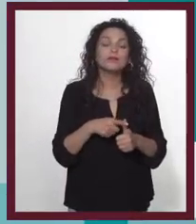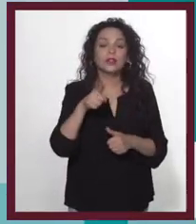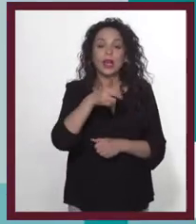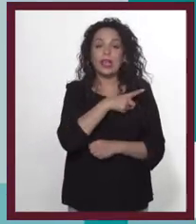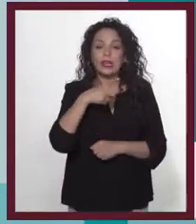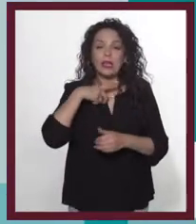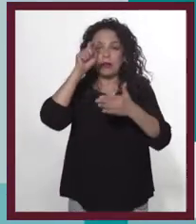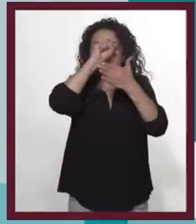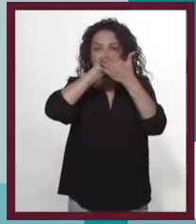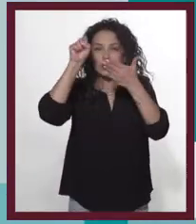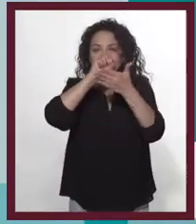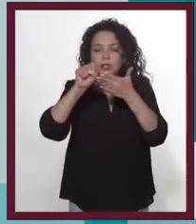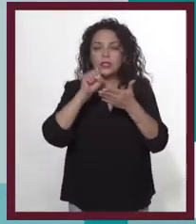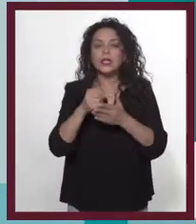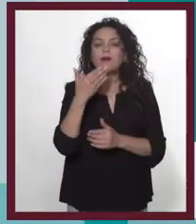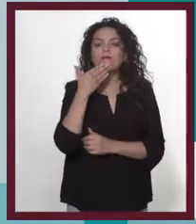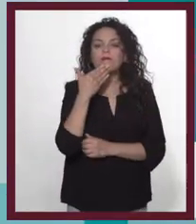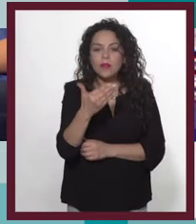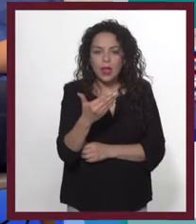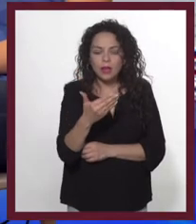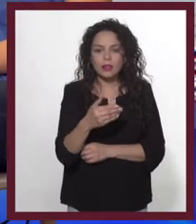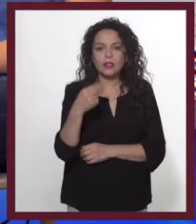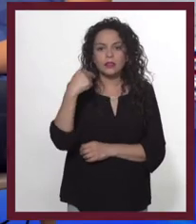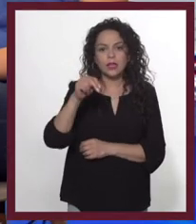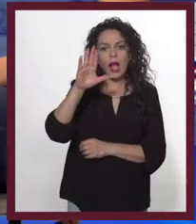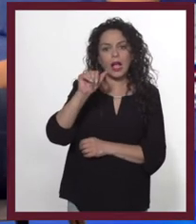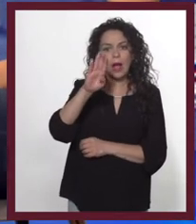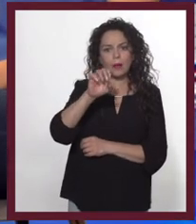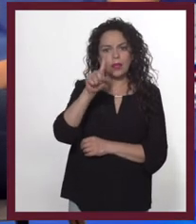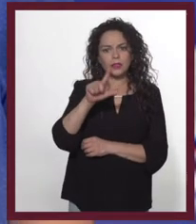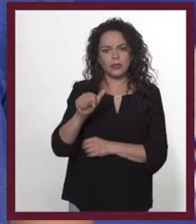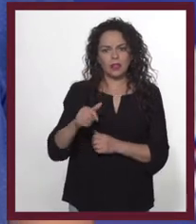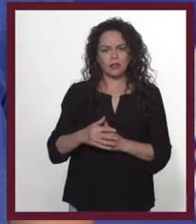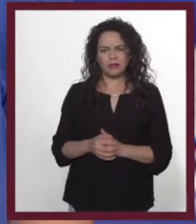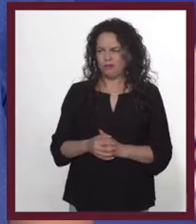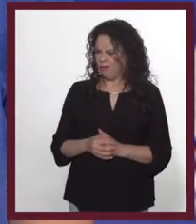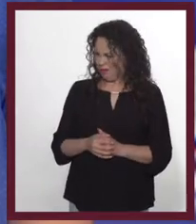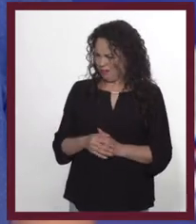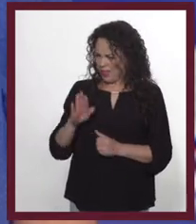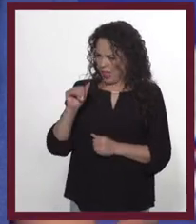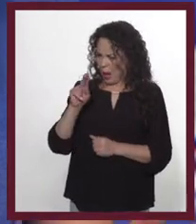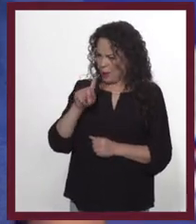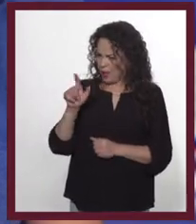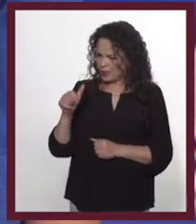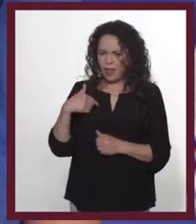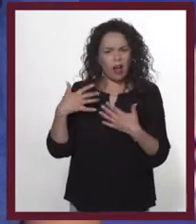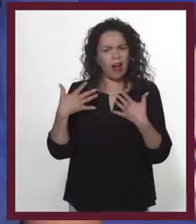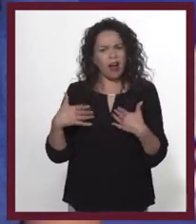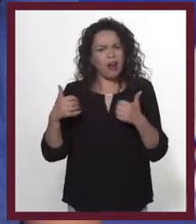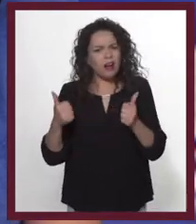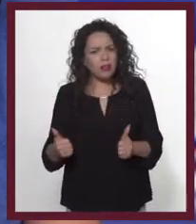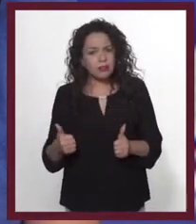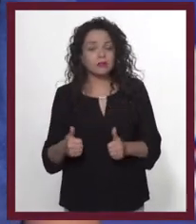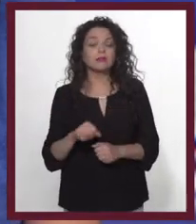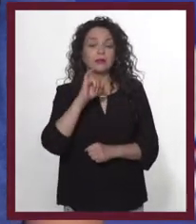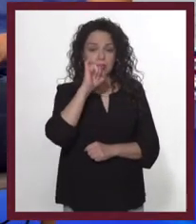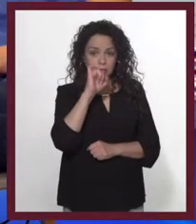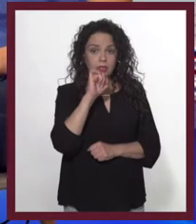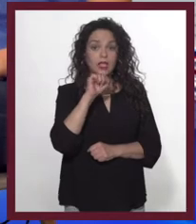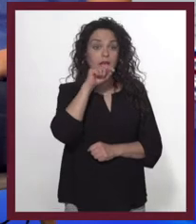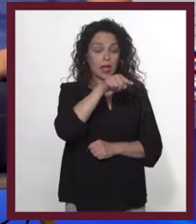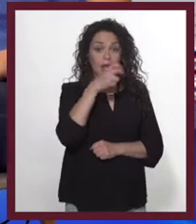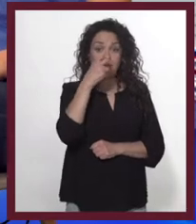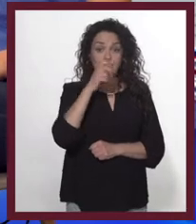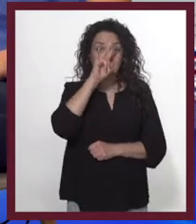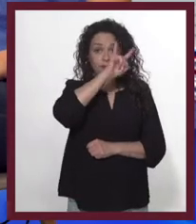Escribe muy buenas cabezas. ¿Escribir cabezas? No entiendo. Los anuncios